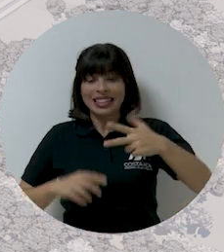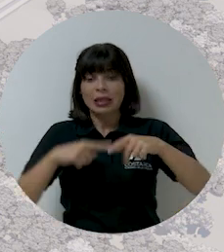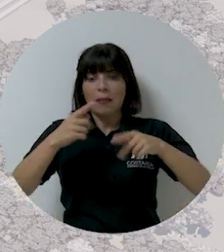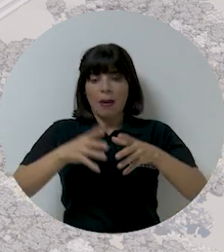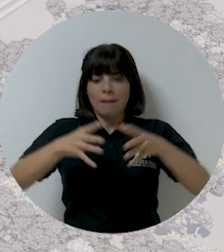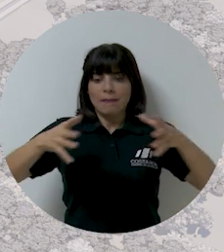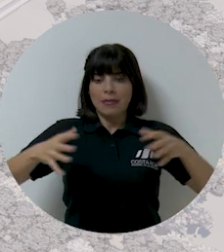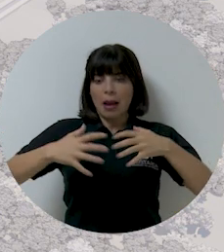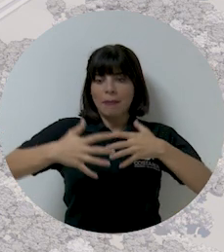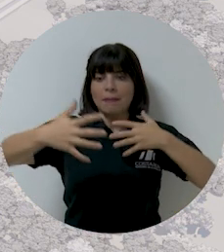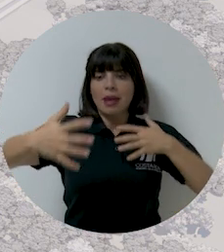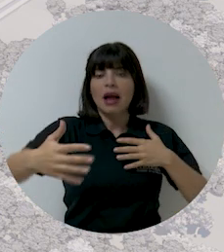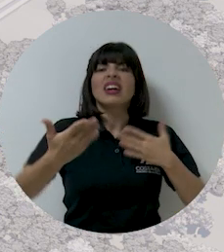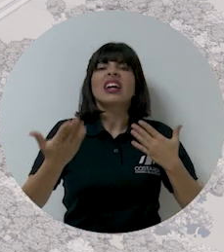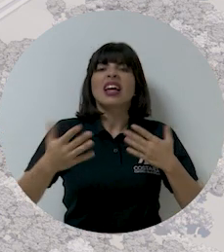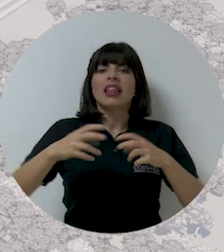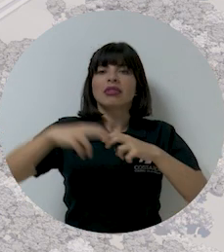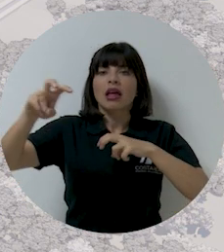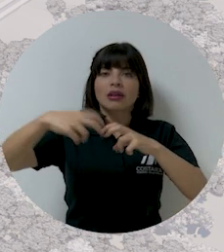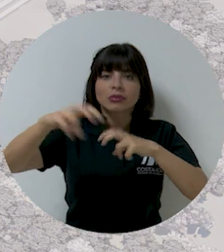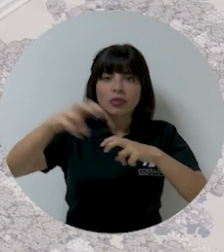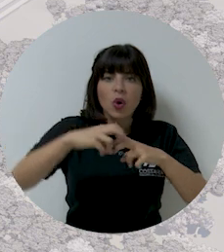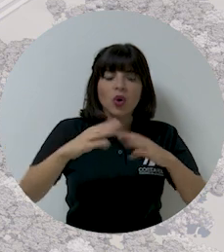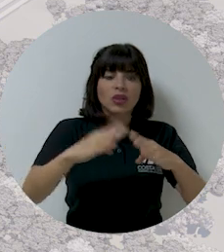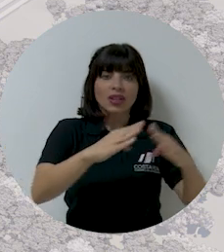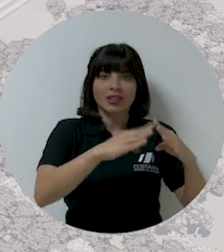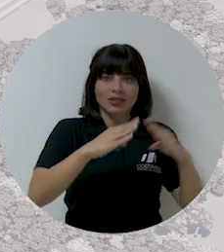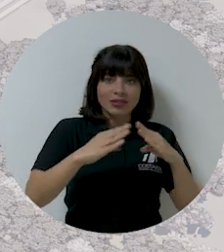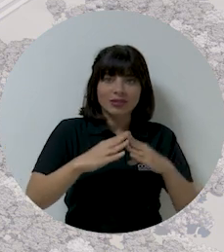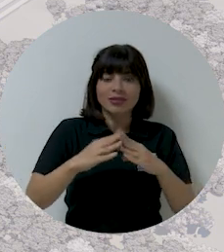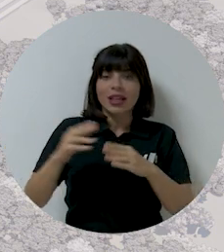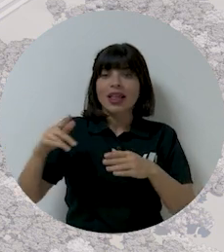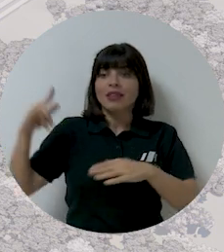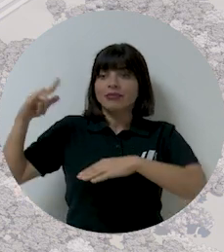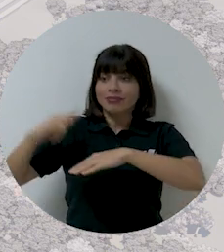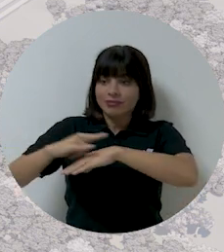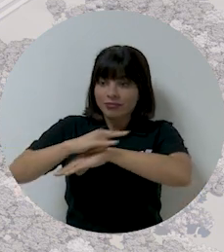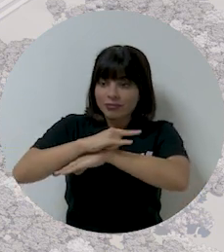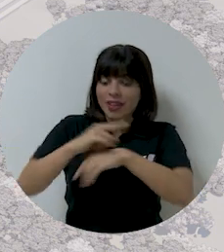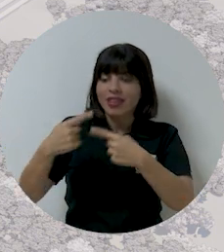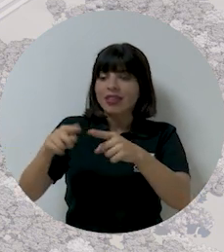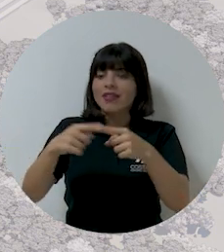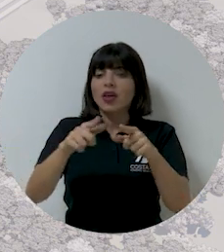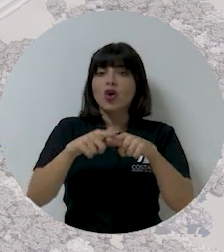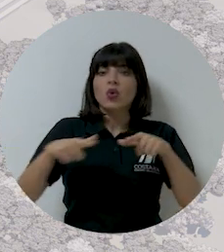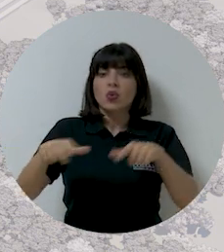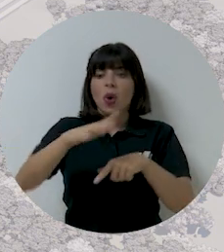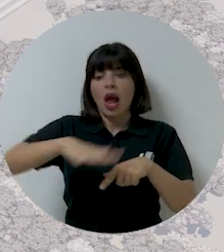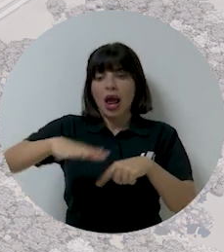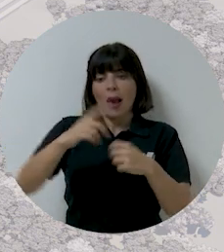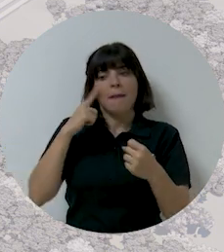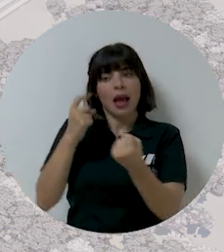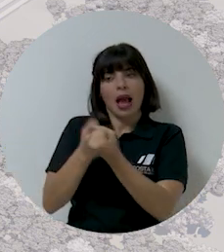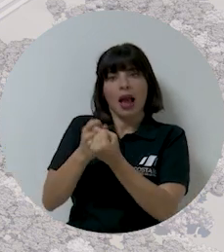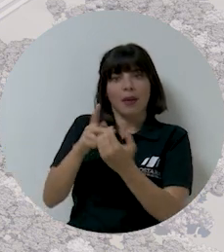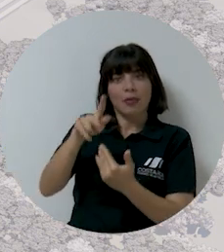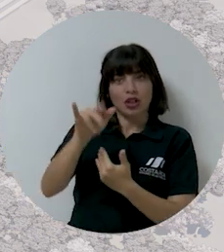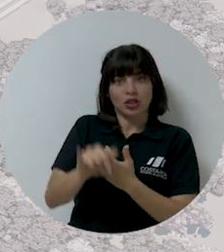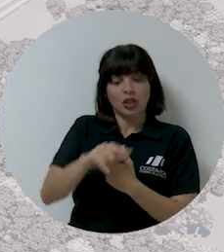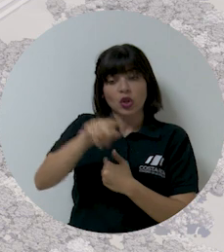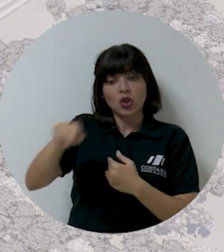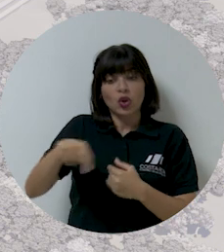ampliarán las infraestructuras de transporte, la ciudad aeroportuaria, la terminal y las distintas áreas de apoyo que integran el proyecto,